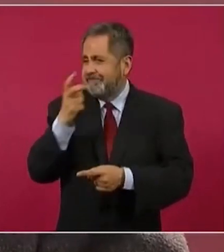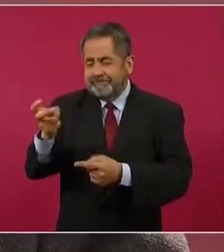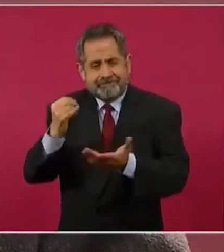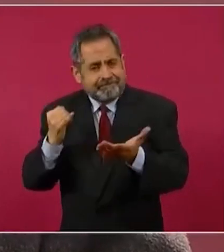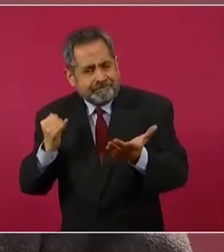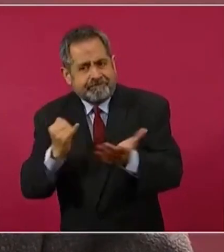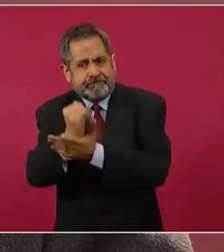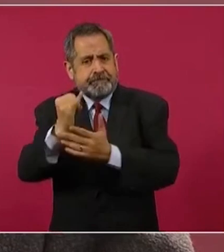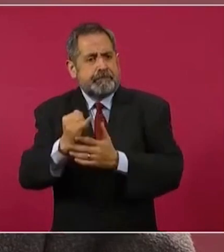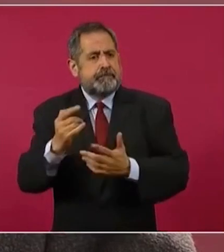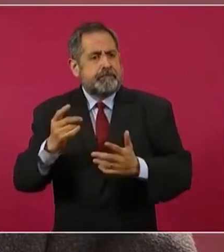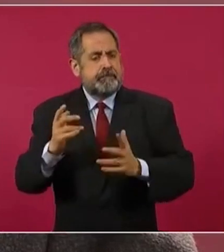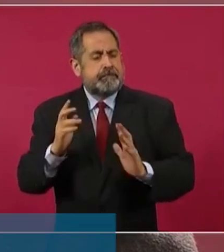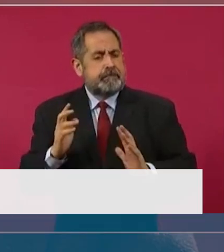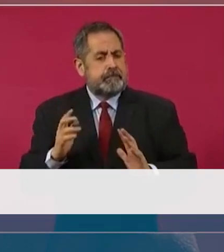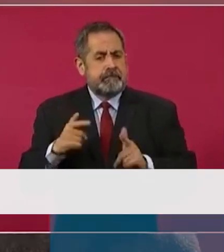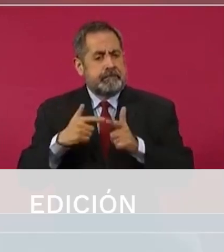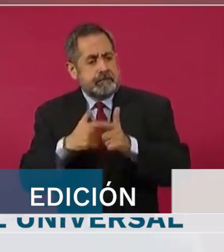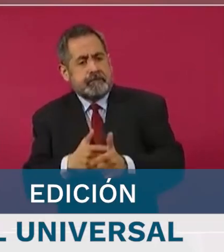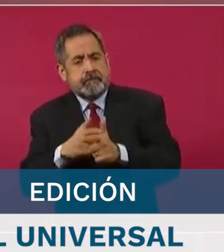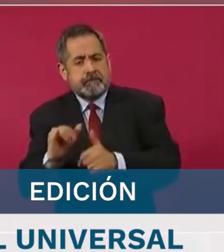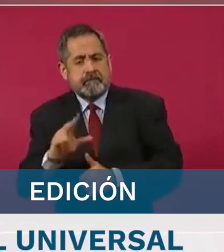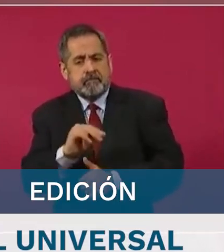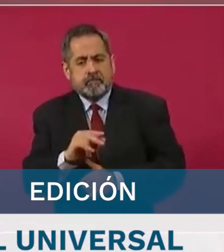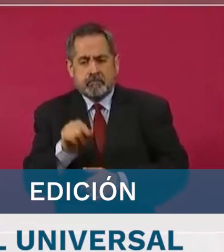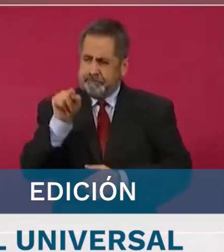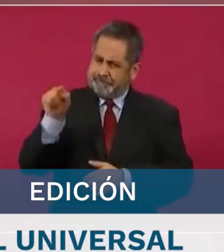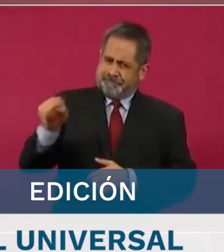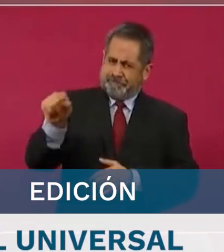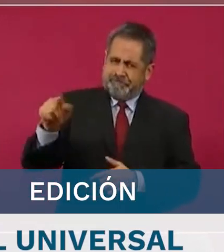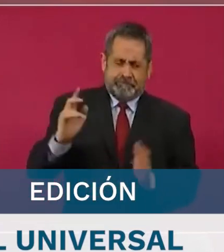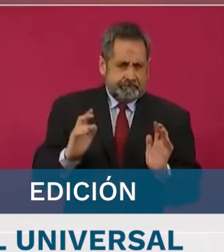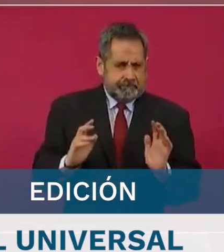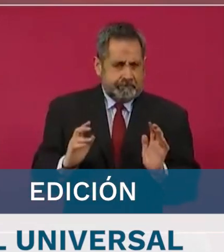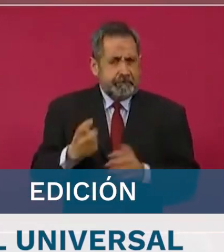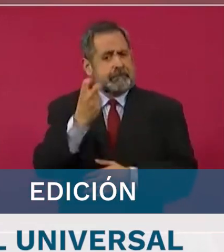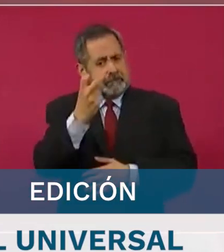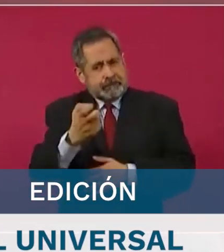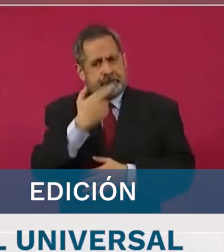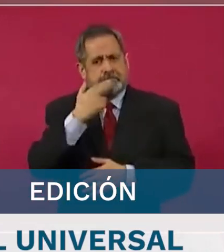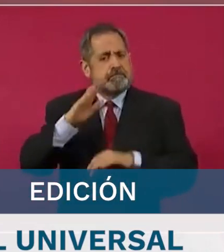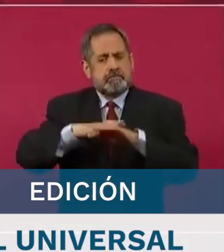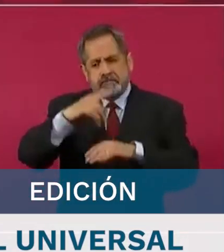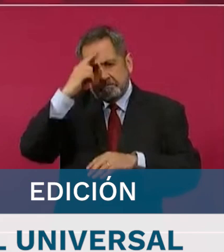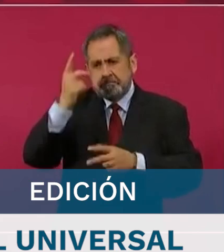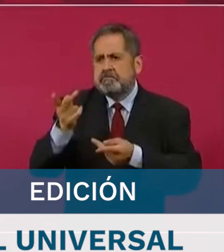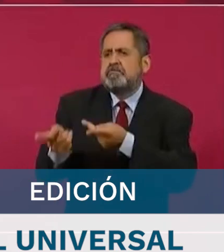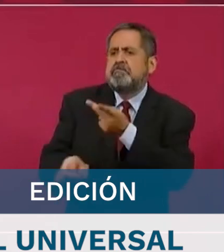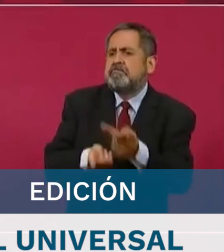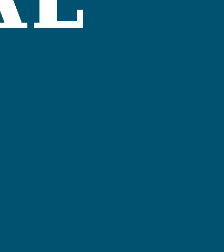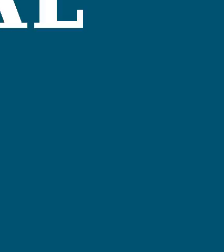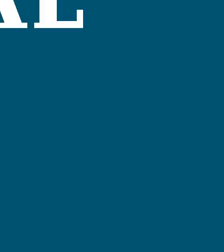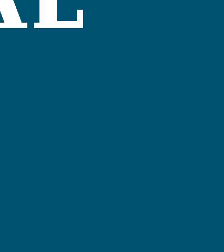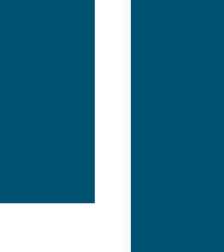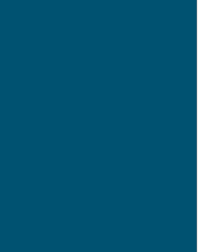es el mejor método, el método democrático.